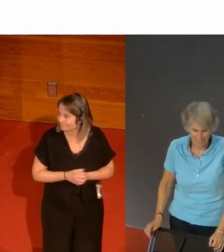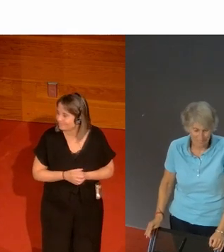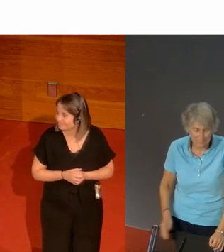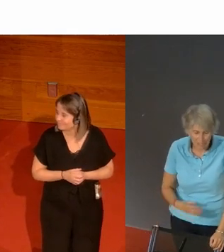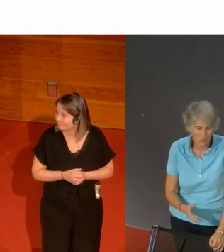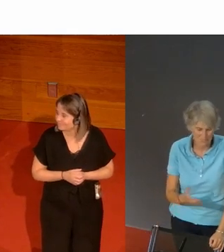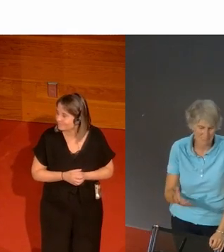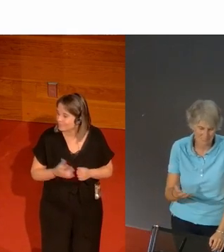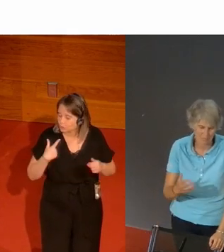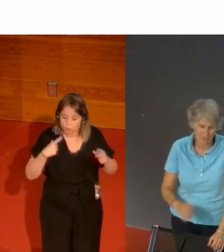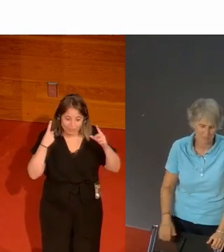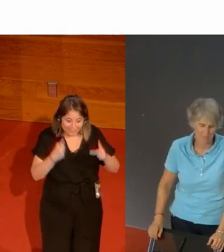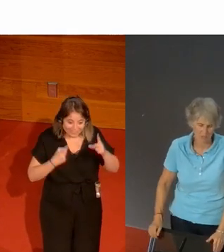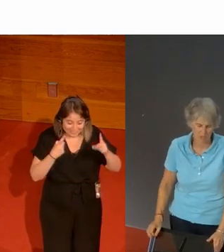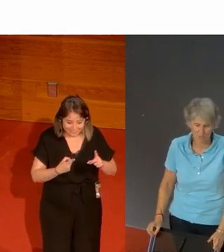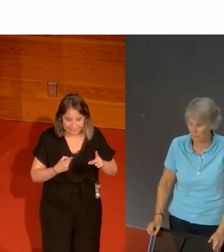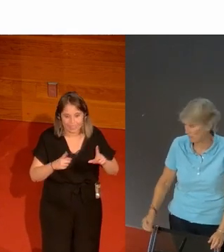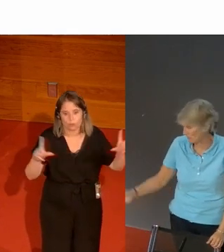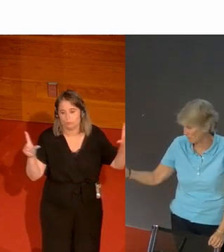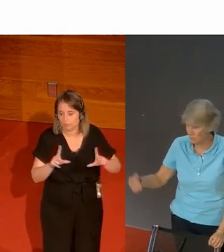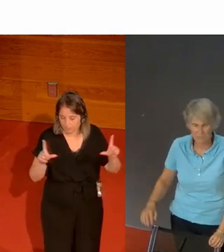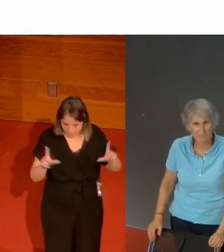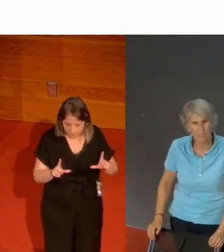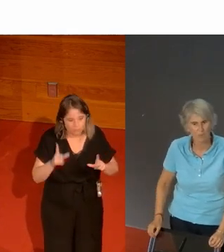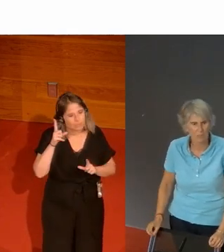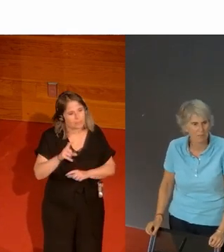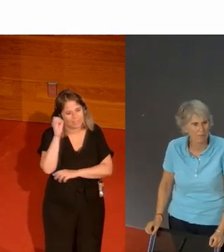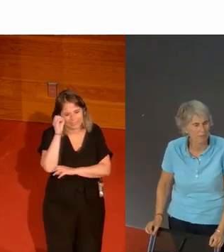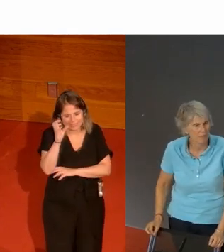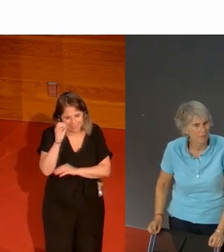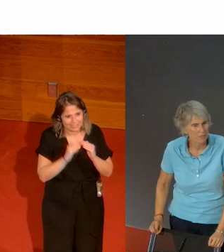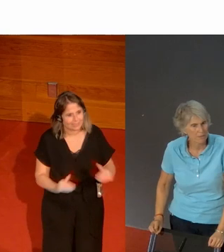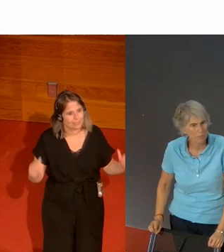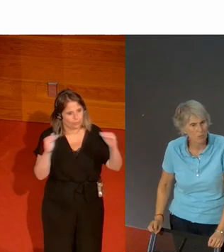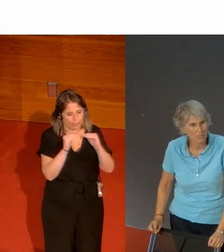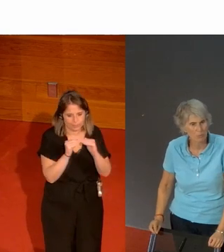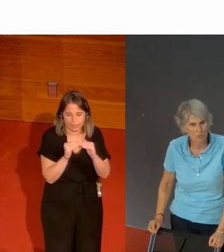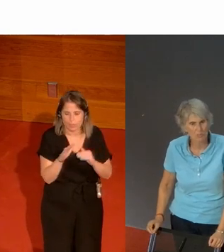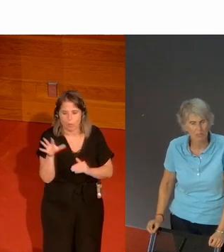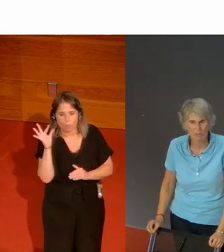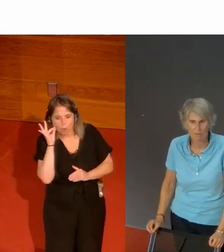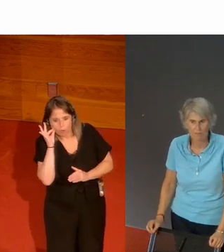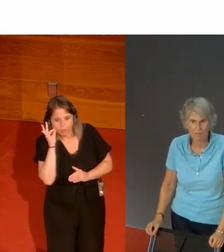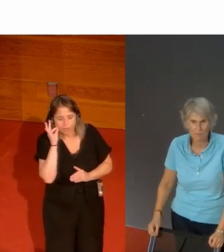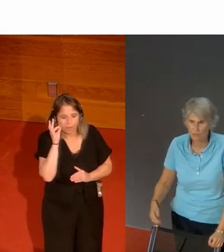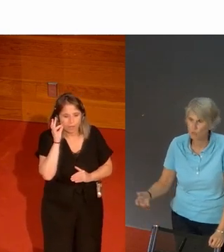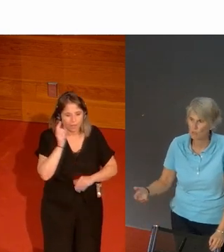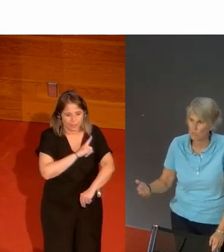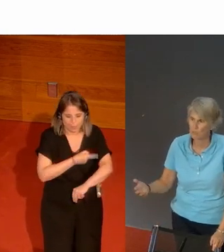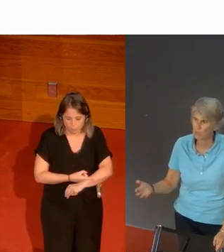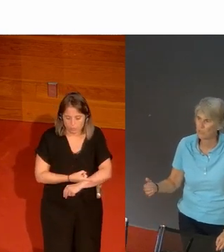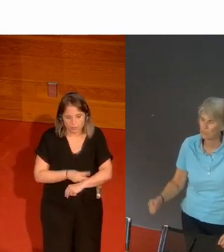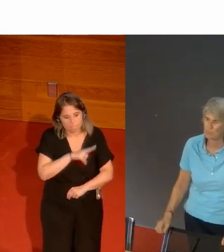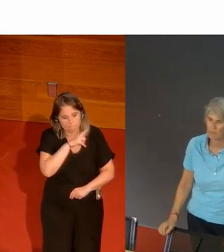he tratado desde las transmisiones de televisión y también haciendo estas charlas de igualdad y de mujer y deporte de llevar